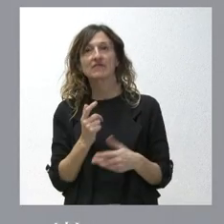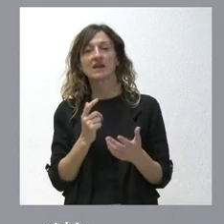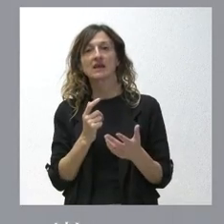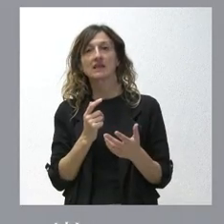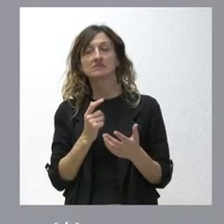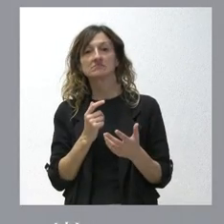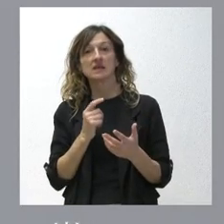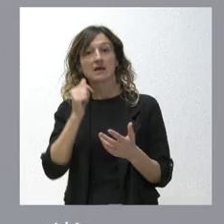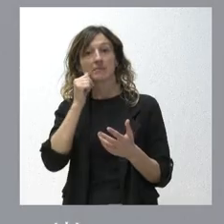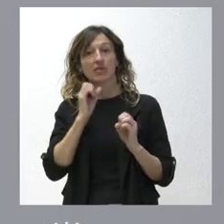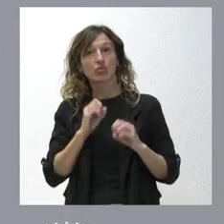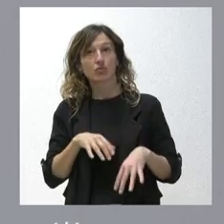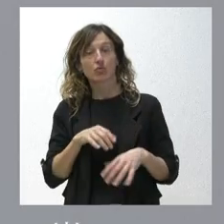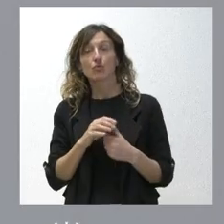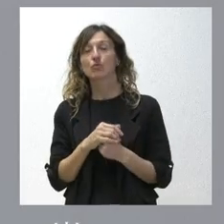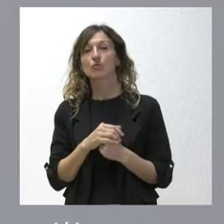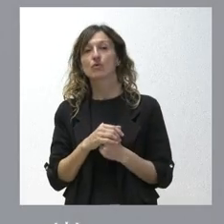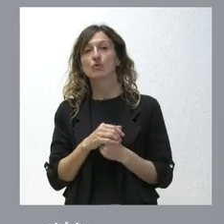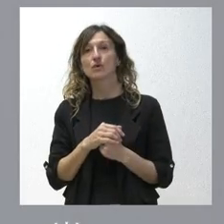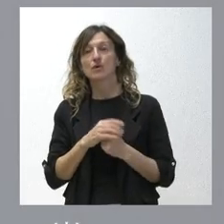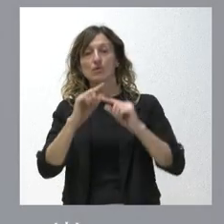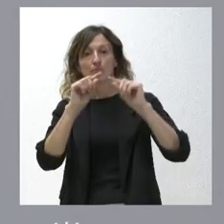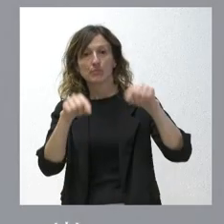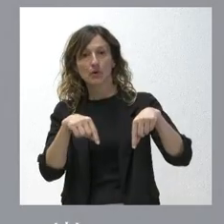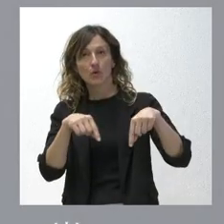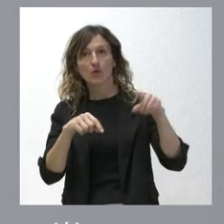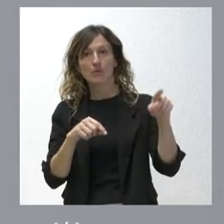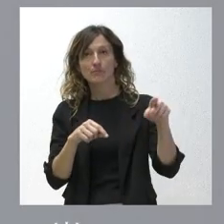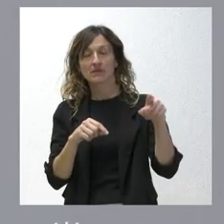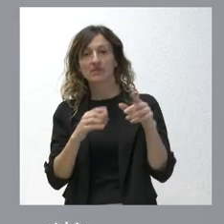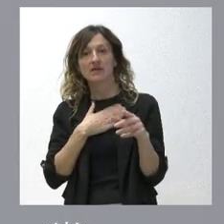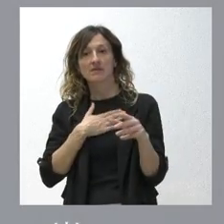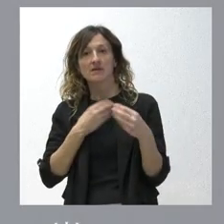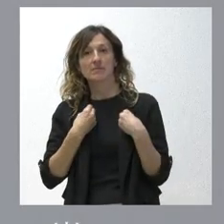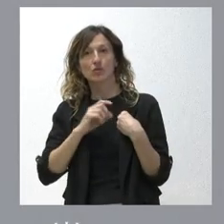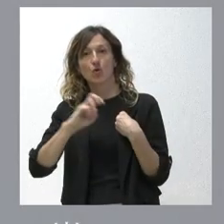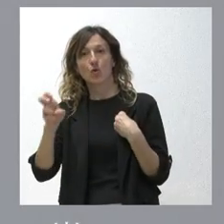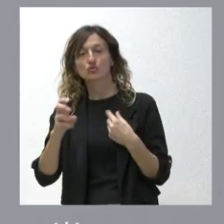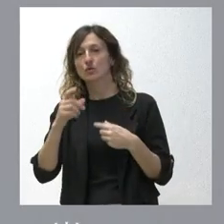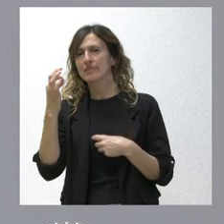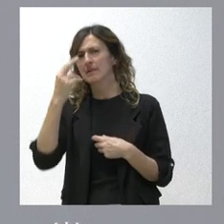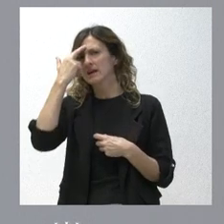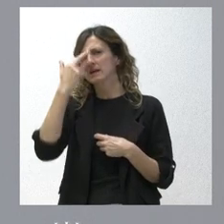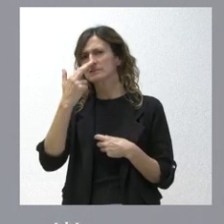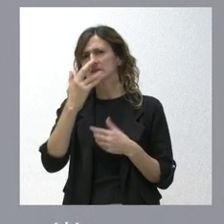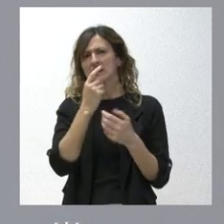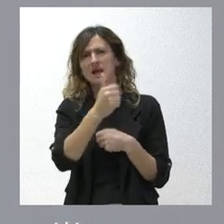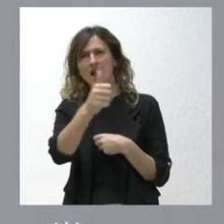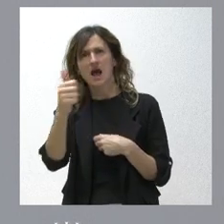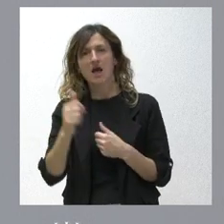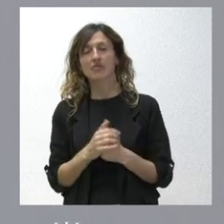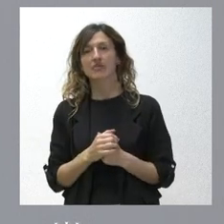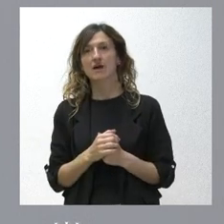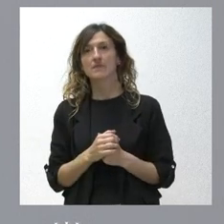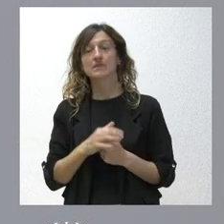interrupción voluntaria del embarazo en unas provincias distintas de las suyas de origen. Yo creo que hay que respetar todas las posiciones y